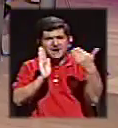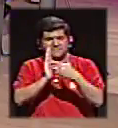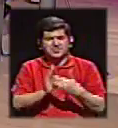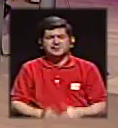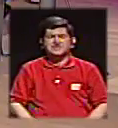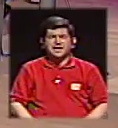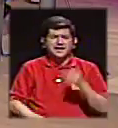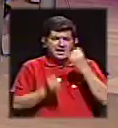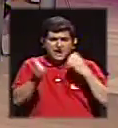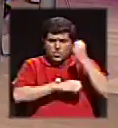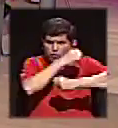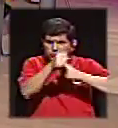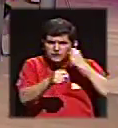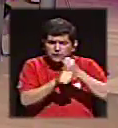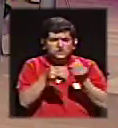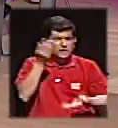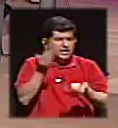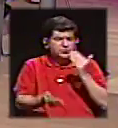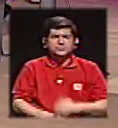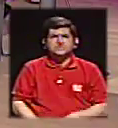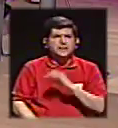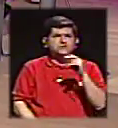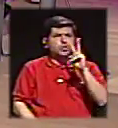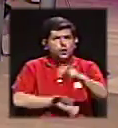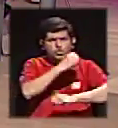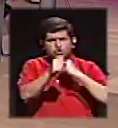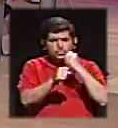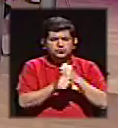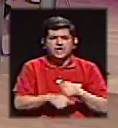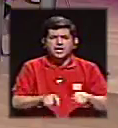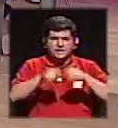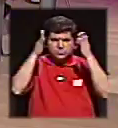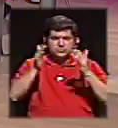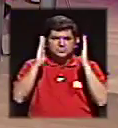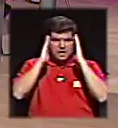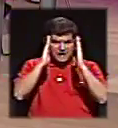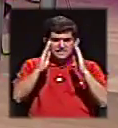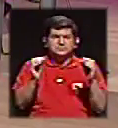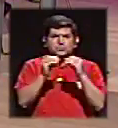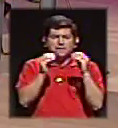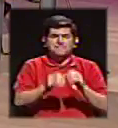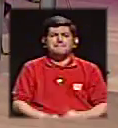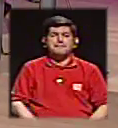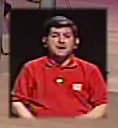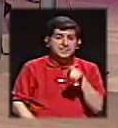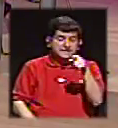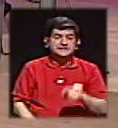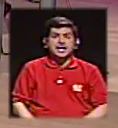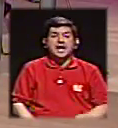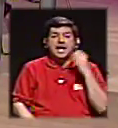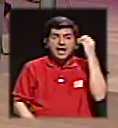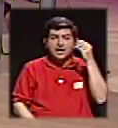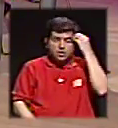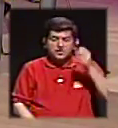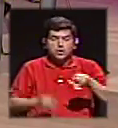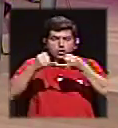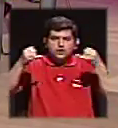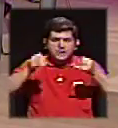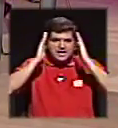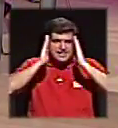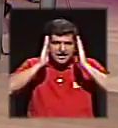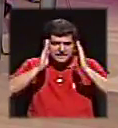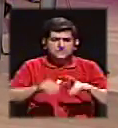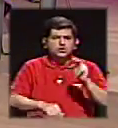que en los últimos años, o más bien, tal vez en los últimos dos años, los periodistas se fijen más en el timeline de los generadores de opinión que ir a la calle a